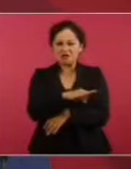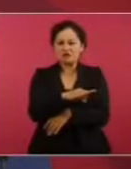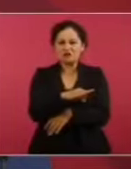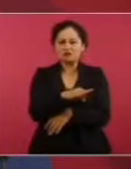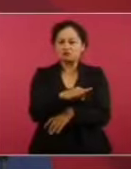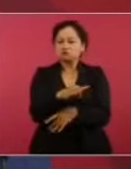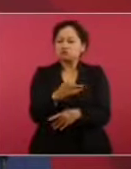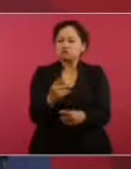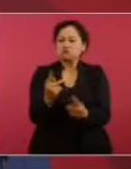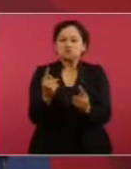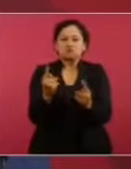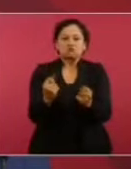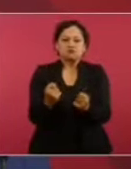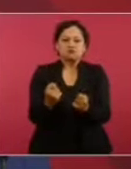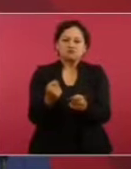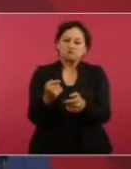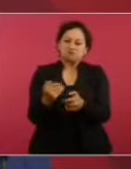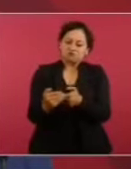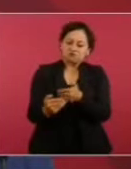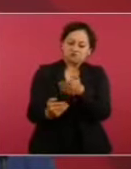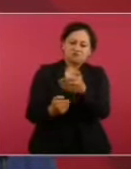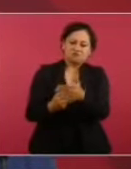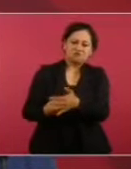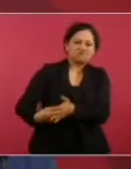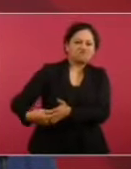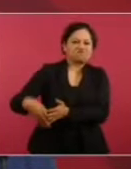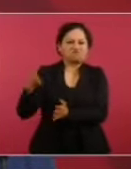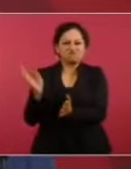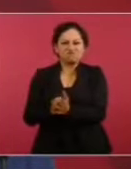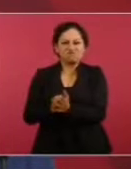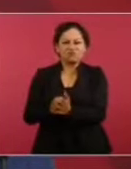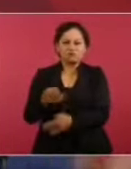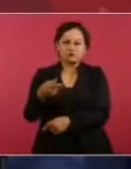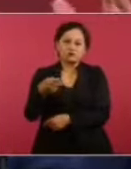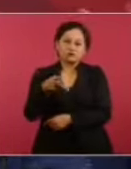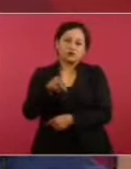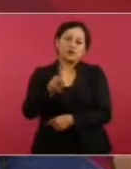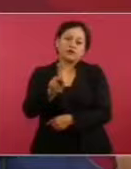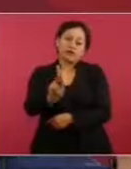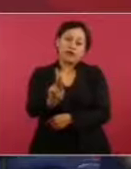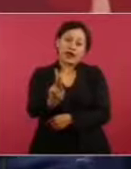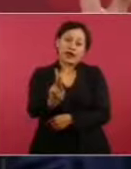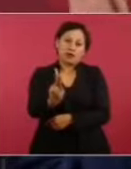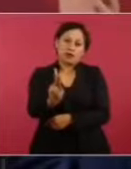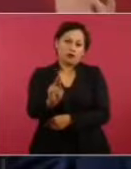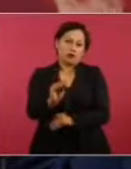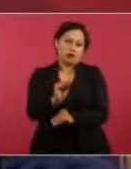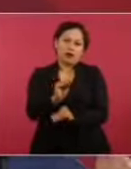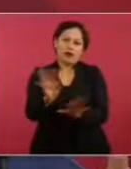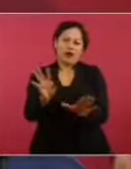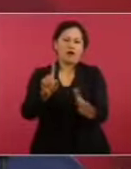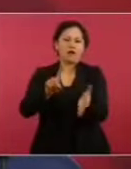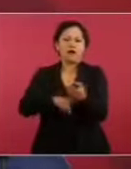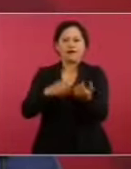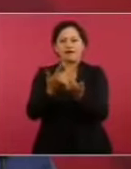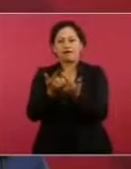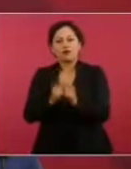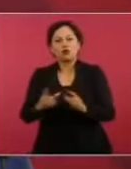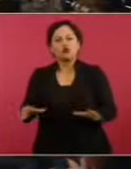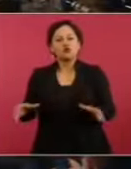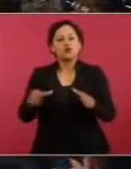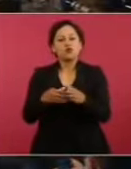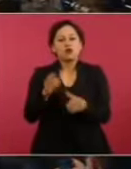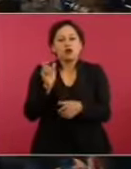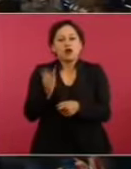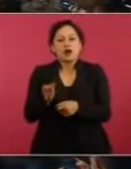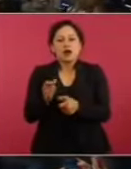Pero sí se necesitan fatigas y una estrategia y la